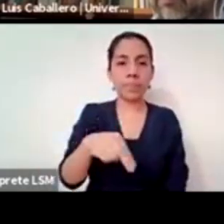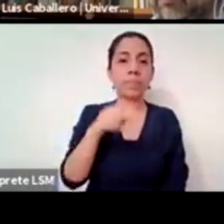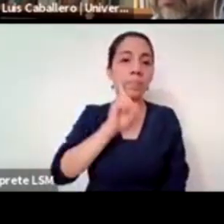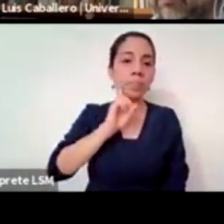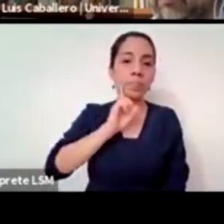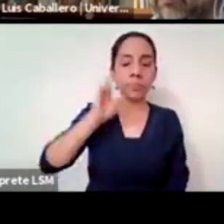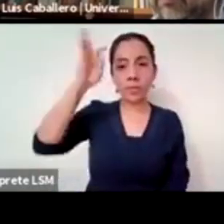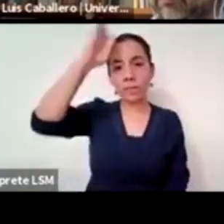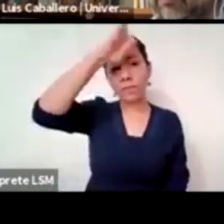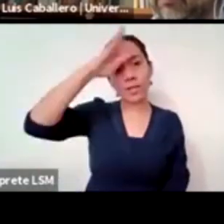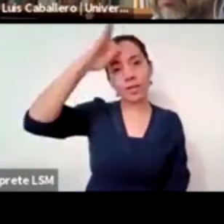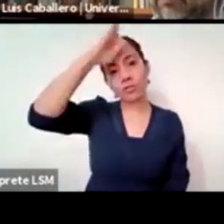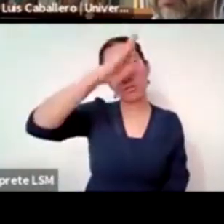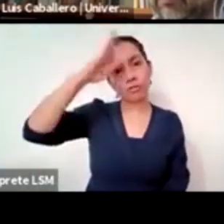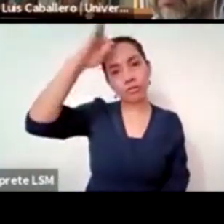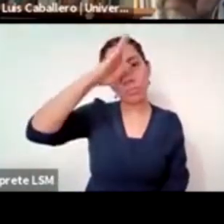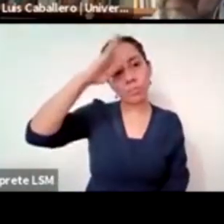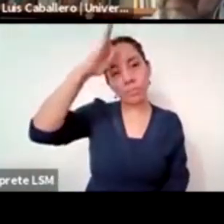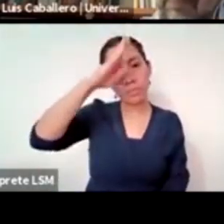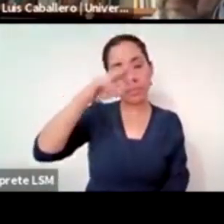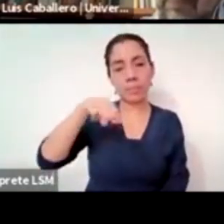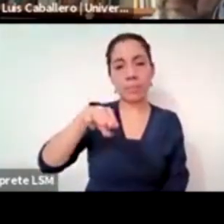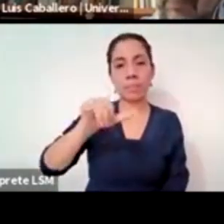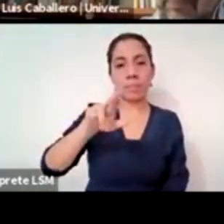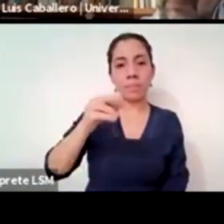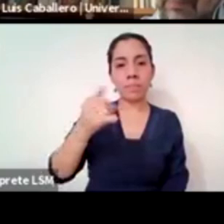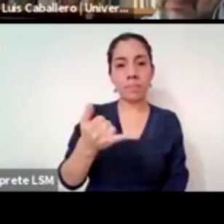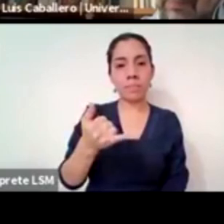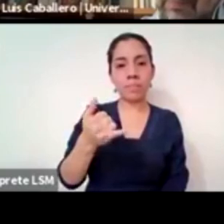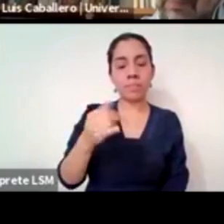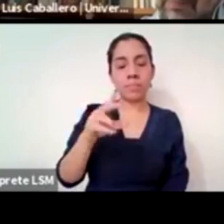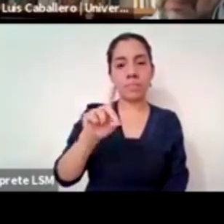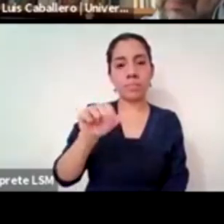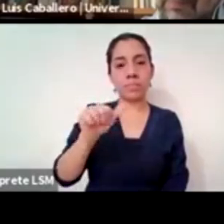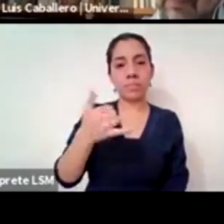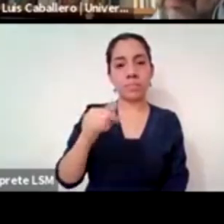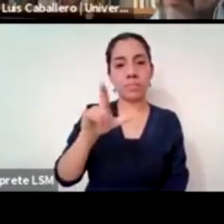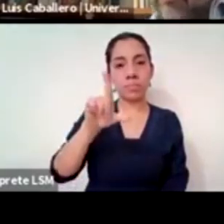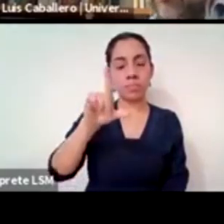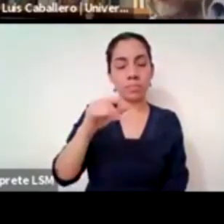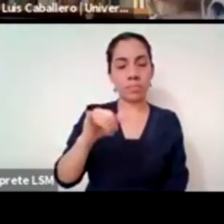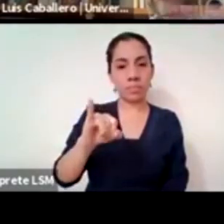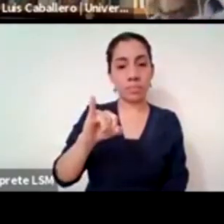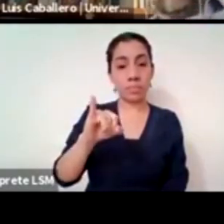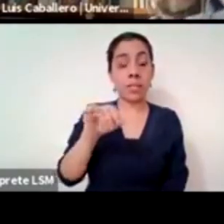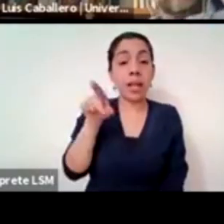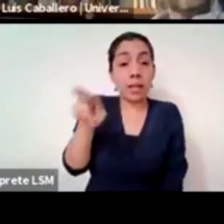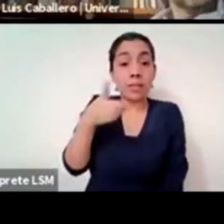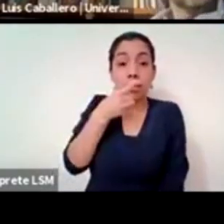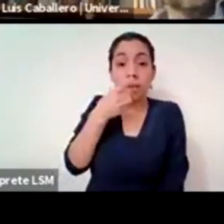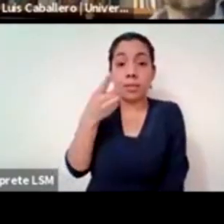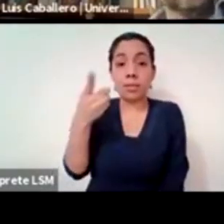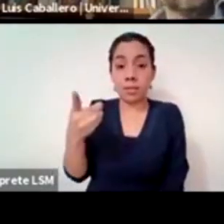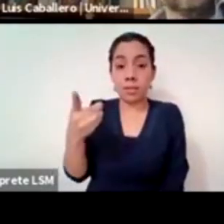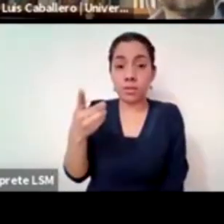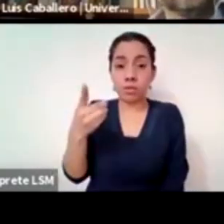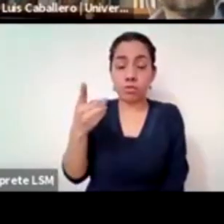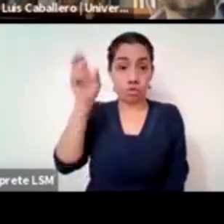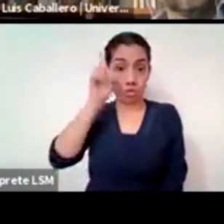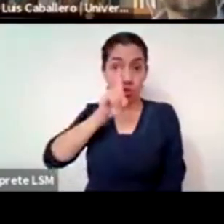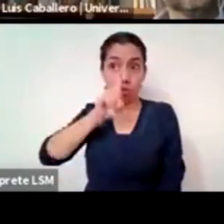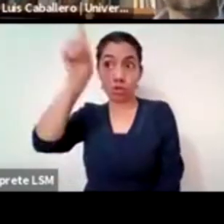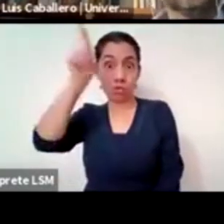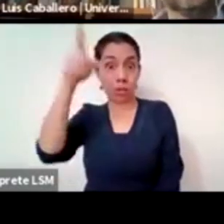cristiana Mary Daly la norteamericana Mary Daly que dijo aquello de si Dios es varón el